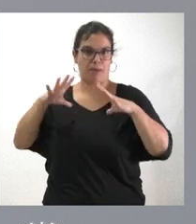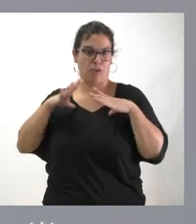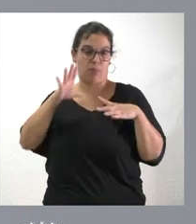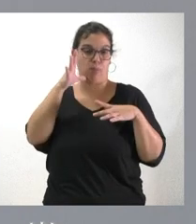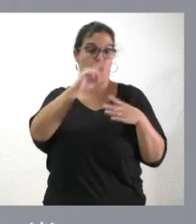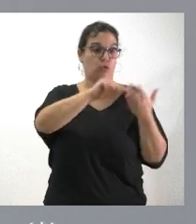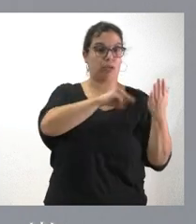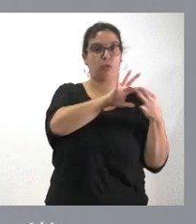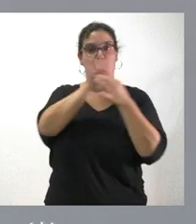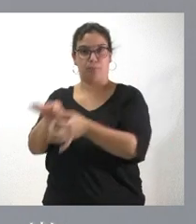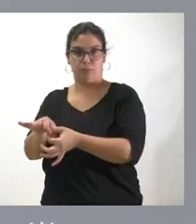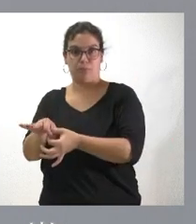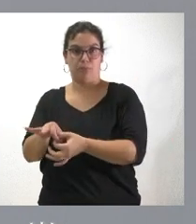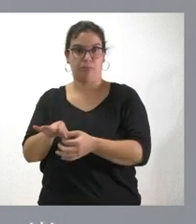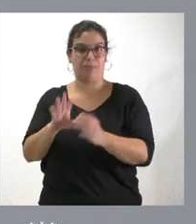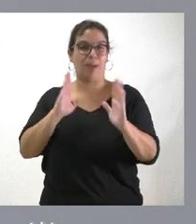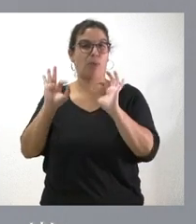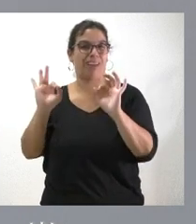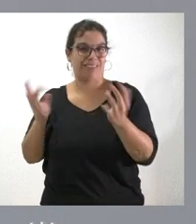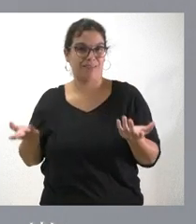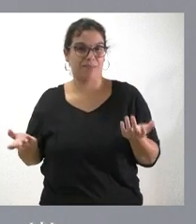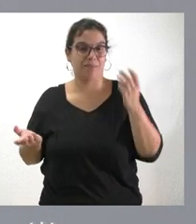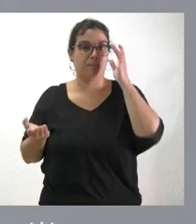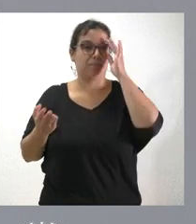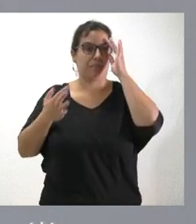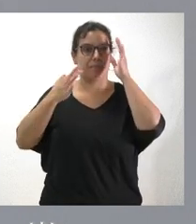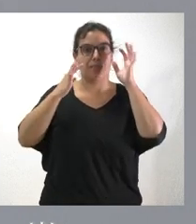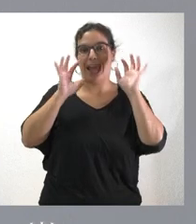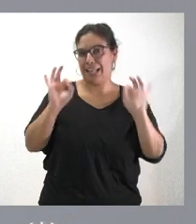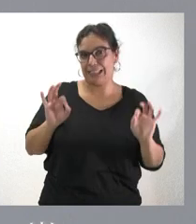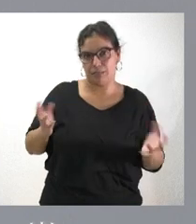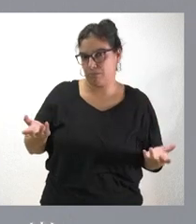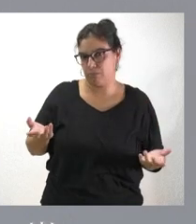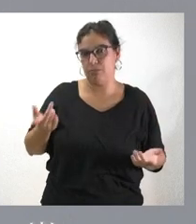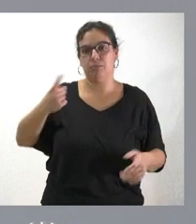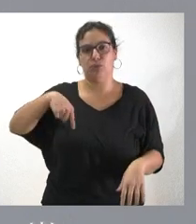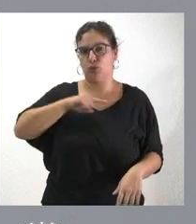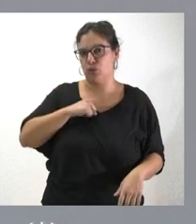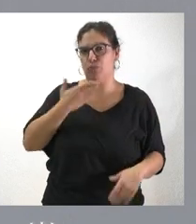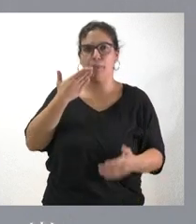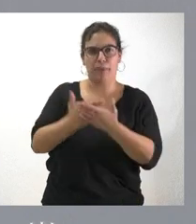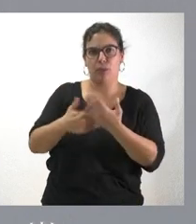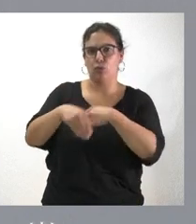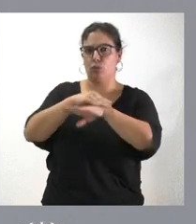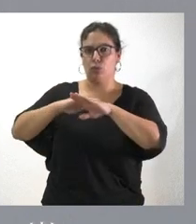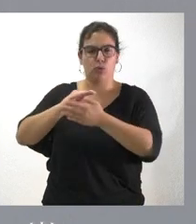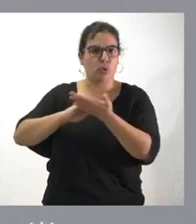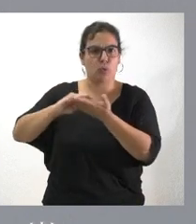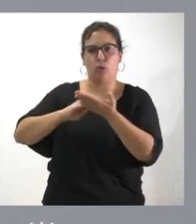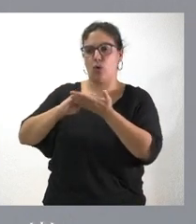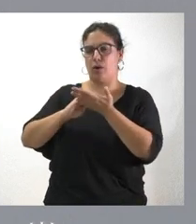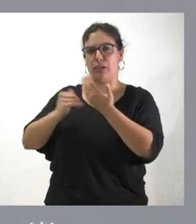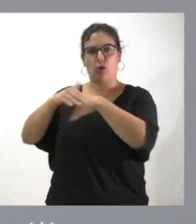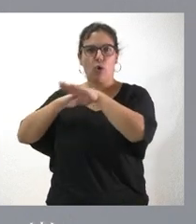a ese periodo concreto. Y esta es una realidad que sufrimos y hemos demandado soluciones al Gobierno, todas las Administraciones